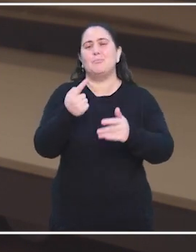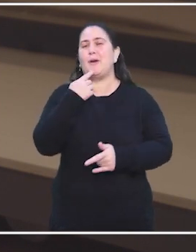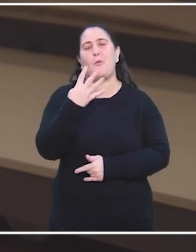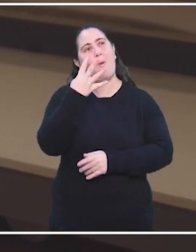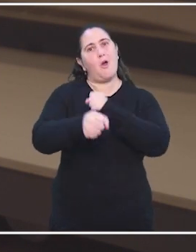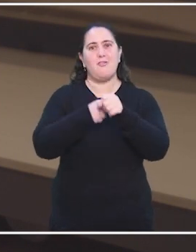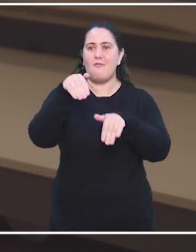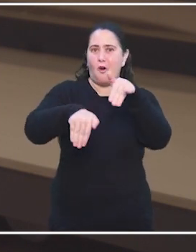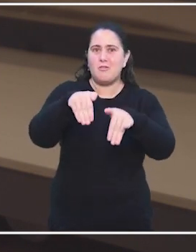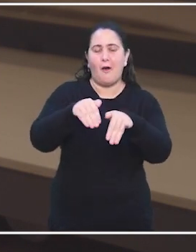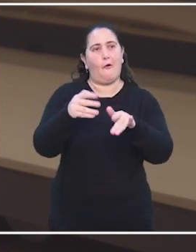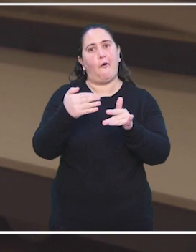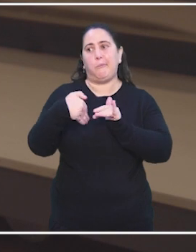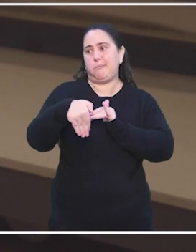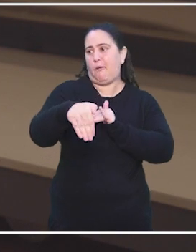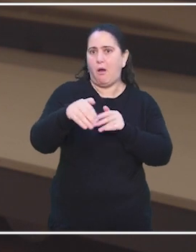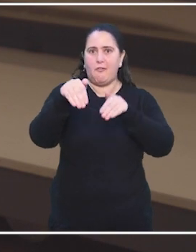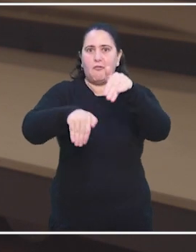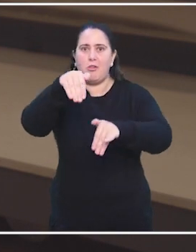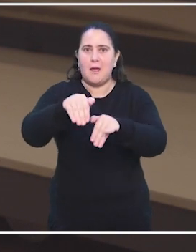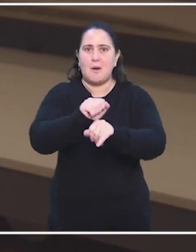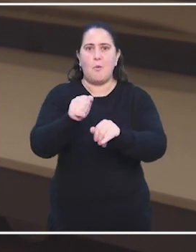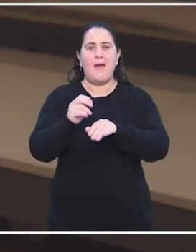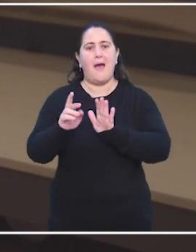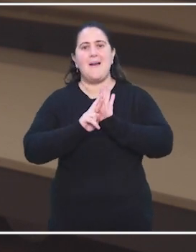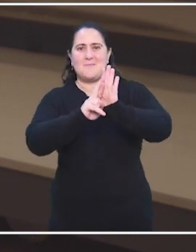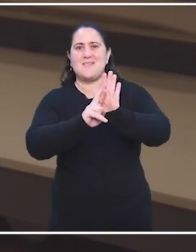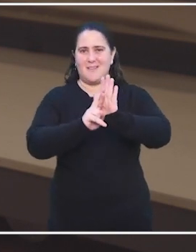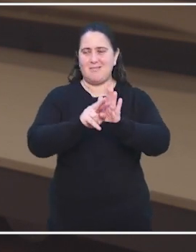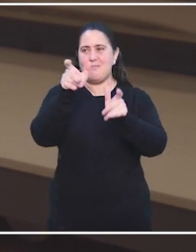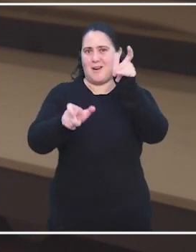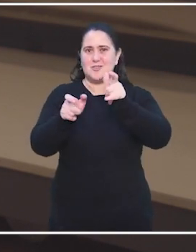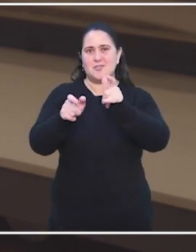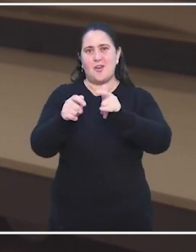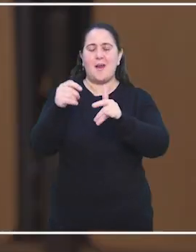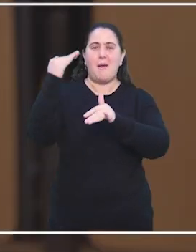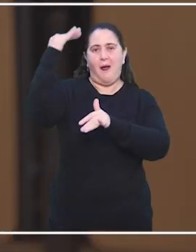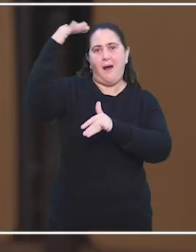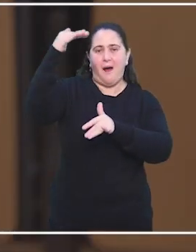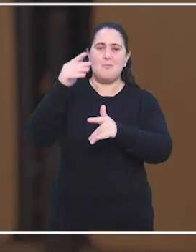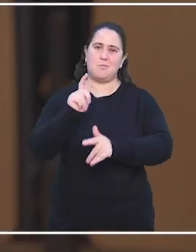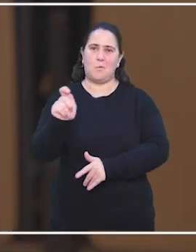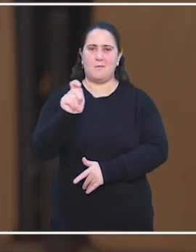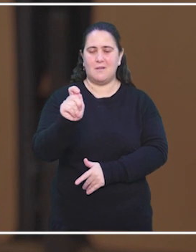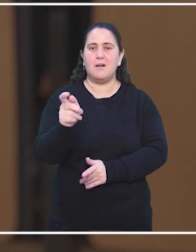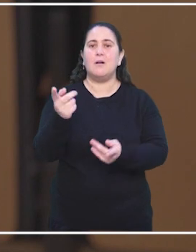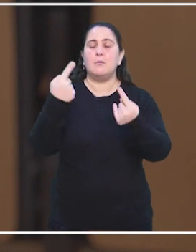cada cuatro años o cada X años a los representantes de las administraciones públicas